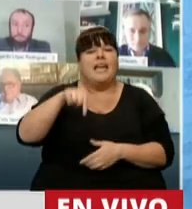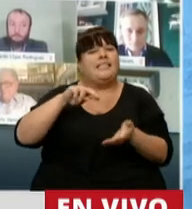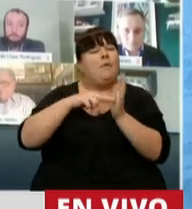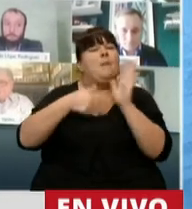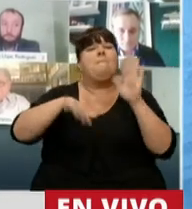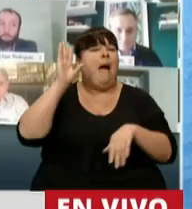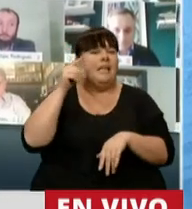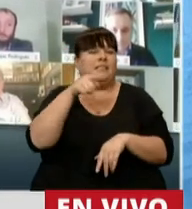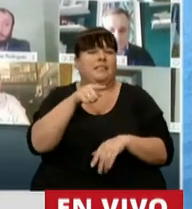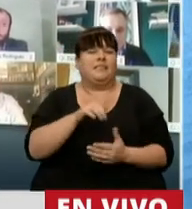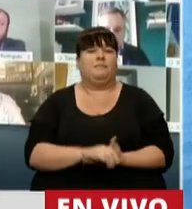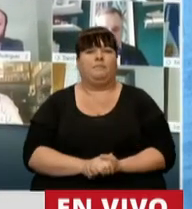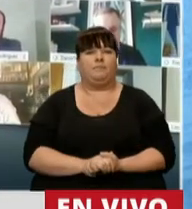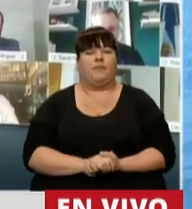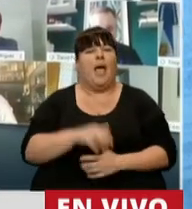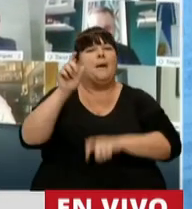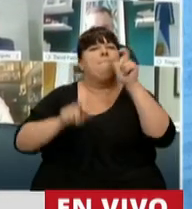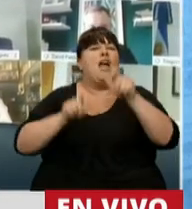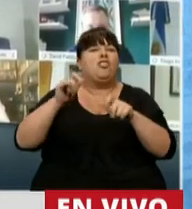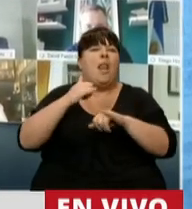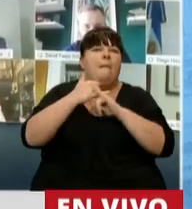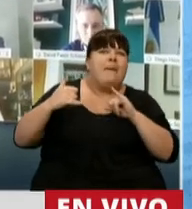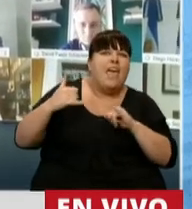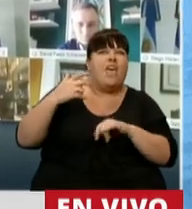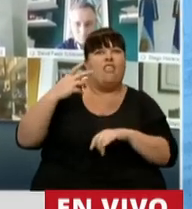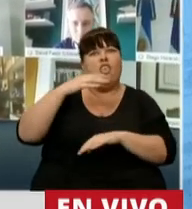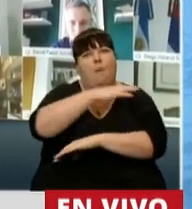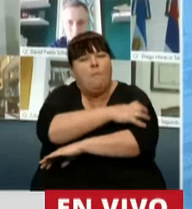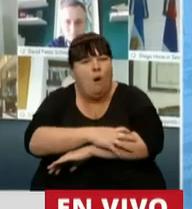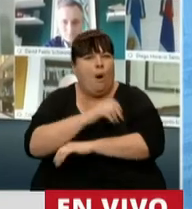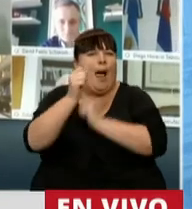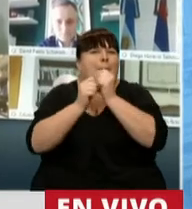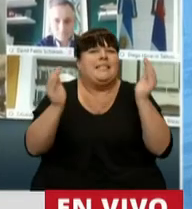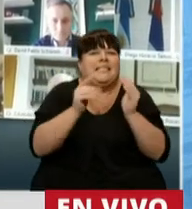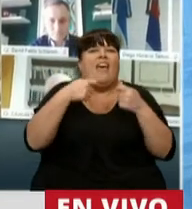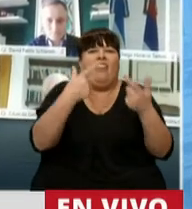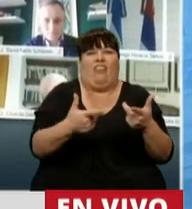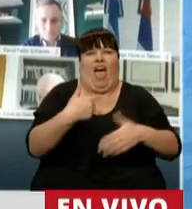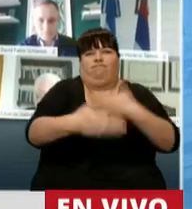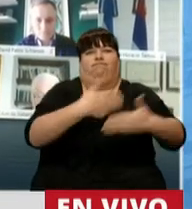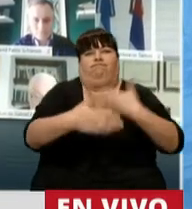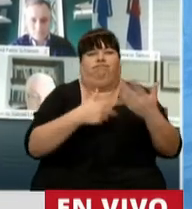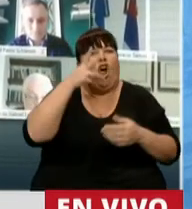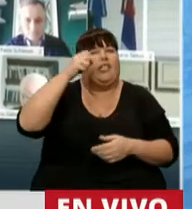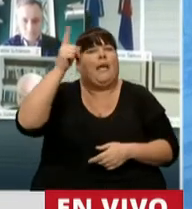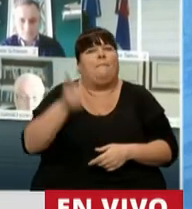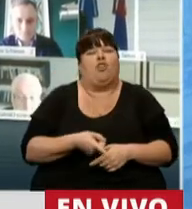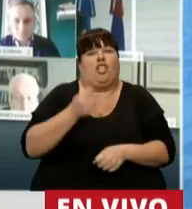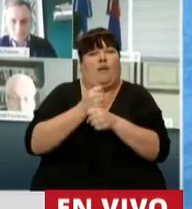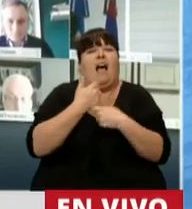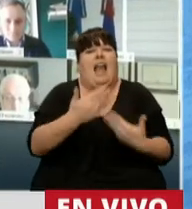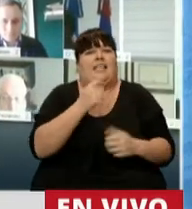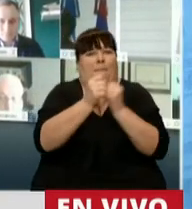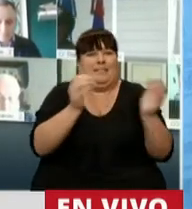sobre todo a las personas de clase media, de clase baja, a las pymes que son las generadoras de ese motor que genera el 80% del